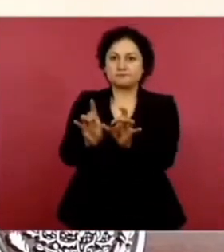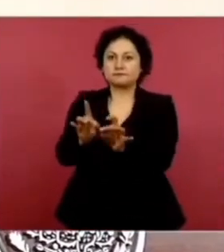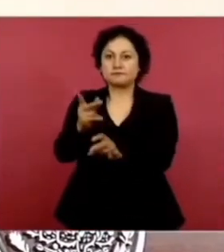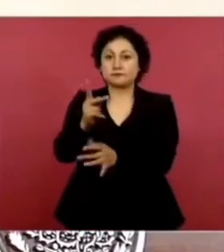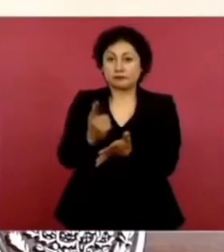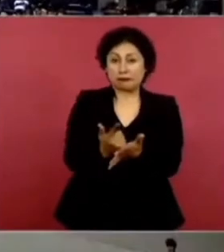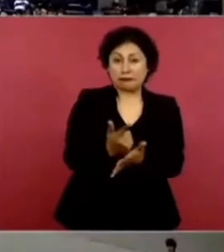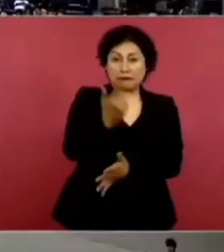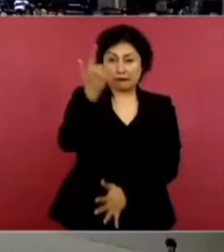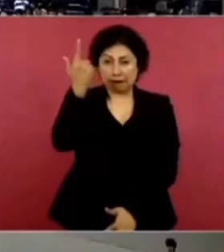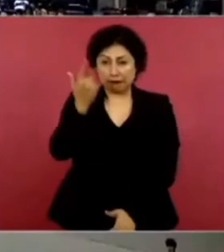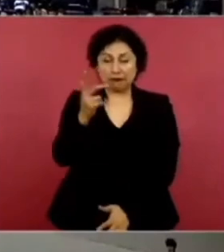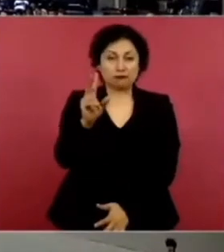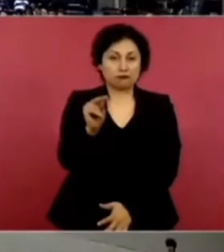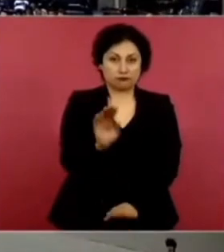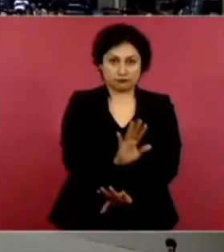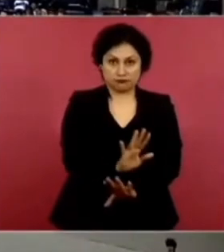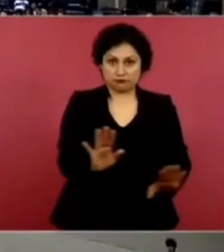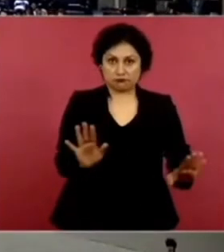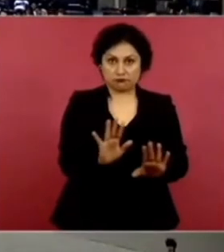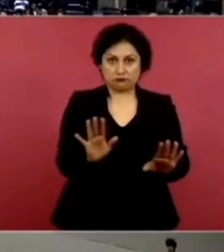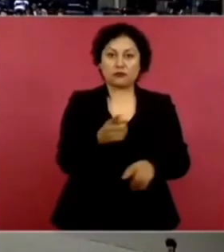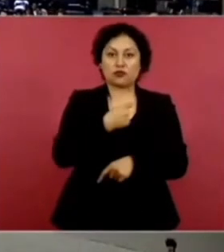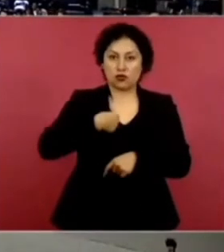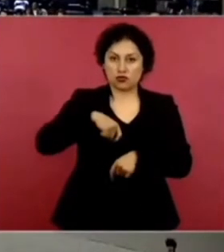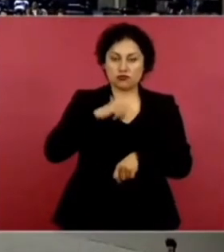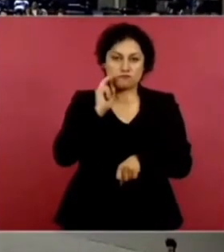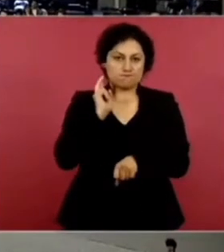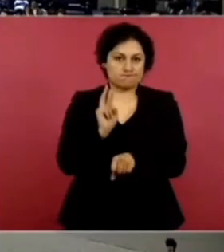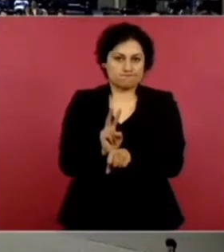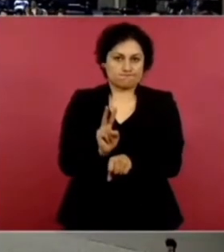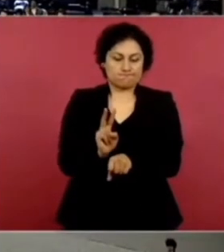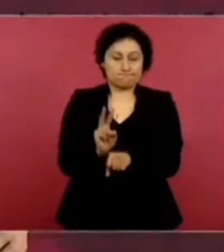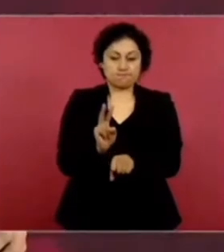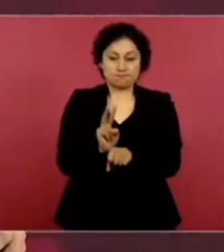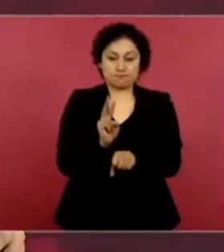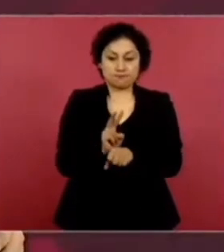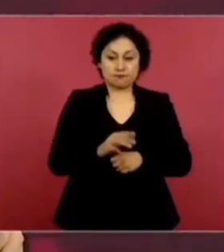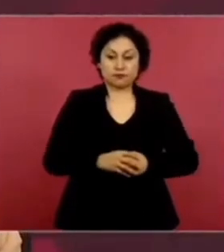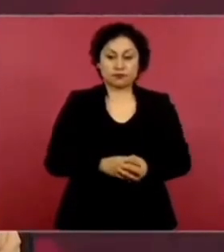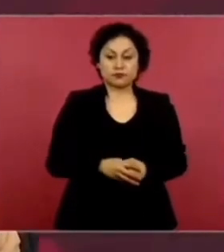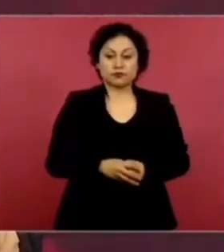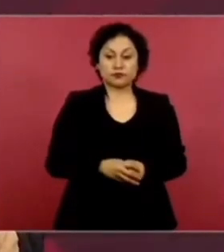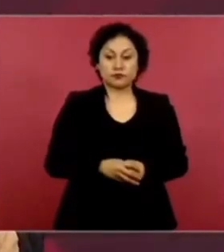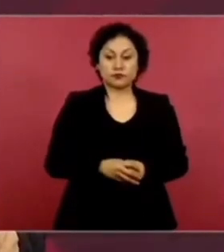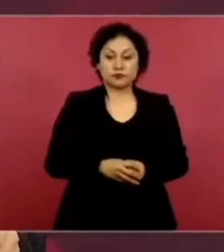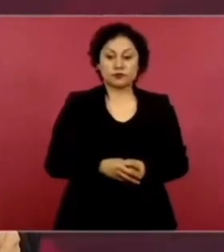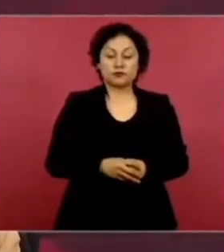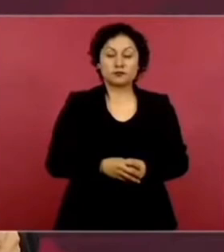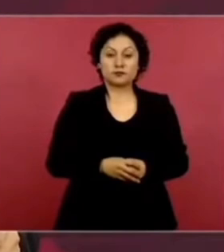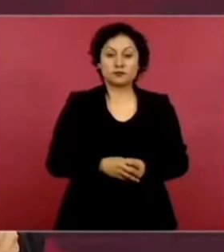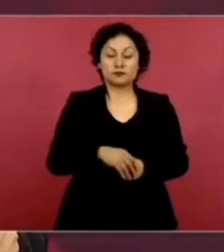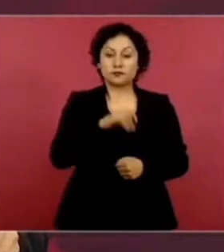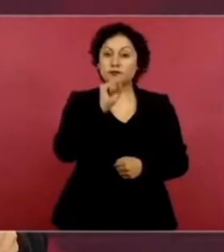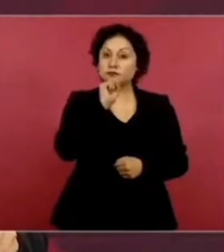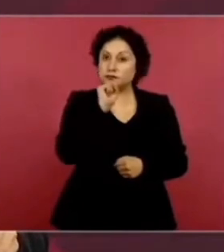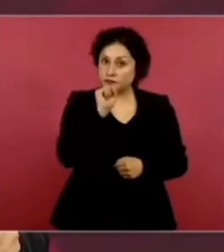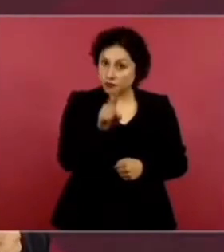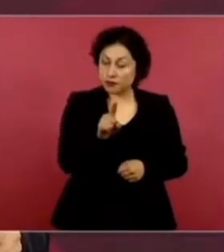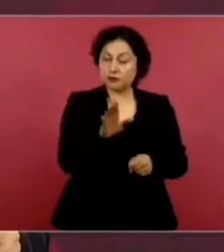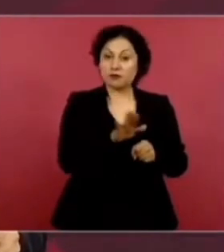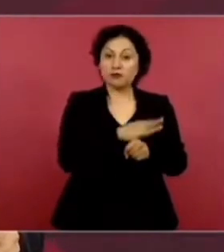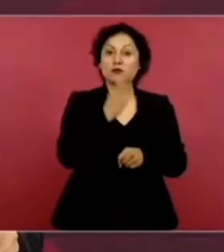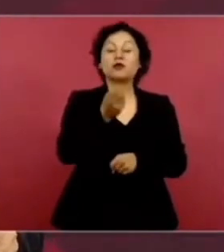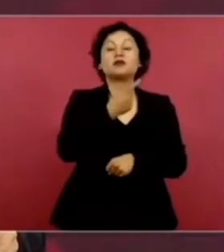mayores, afortunadamente. Ahí estamos pendientes y por eso queremos resolver